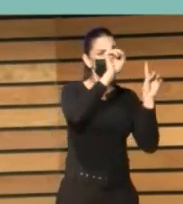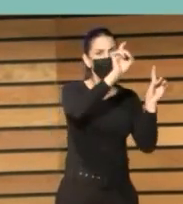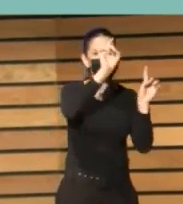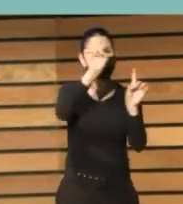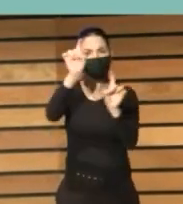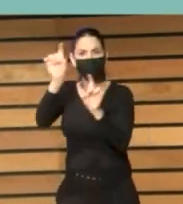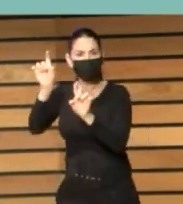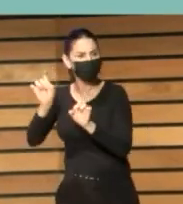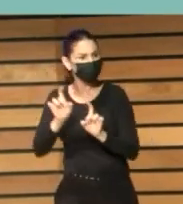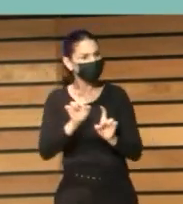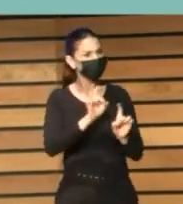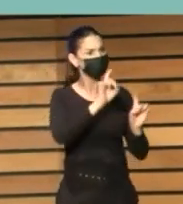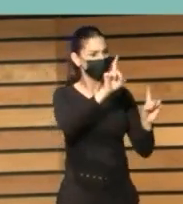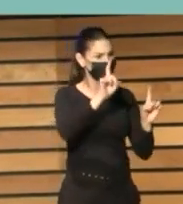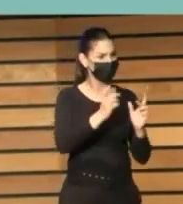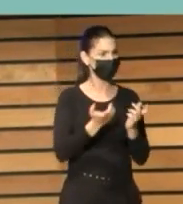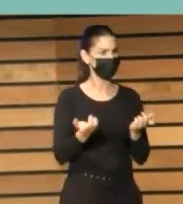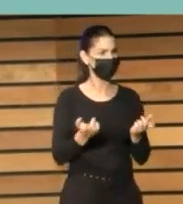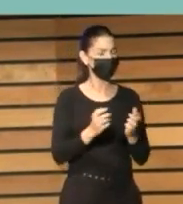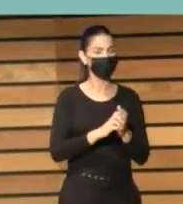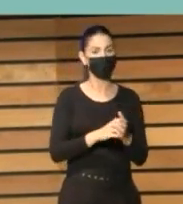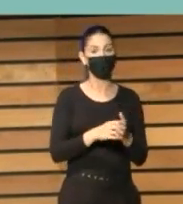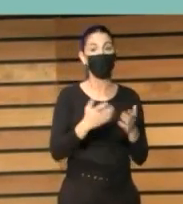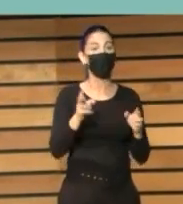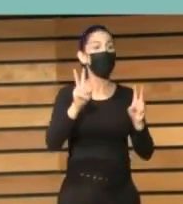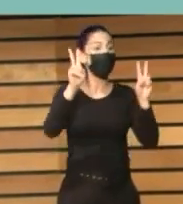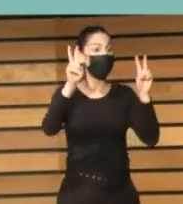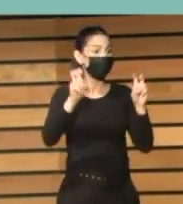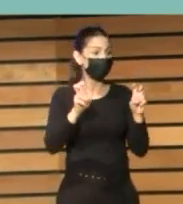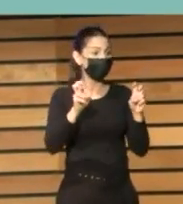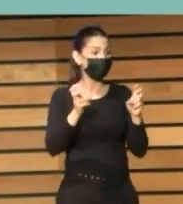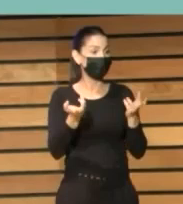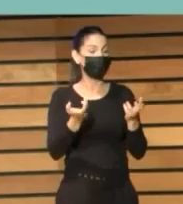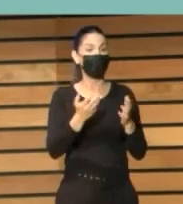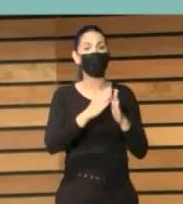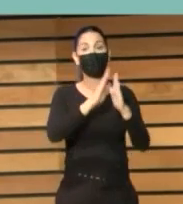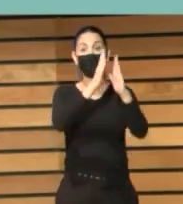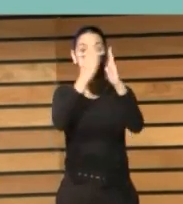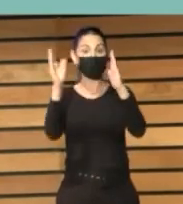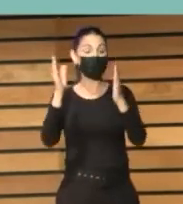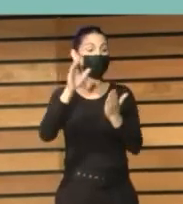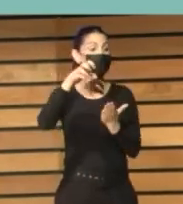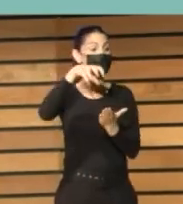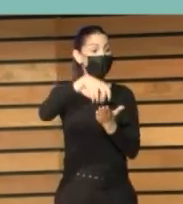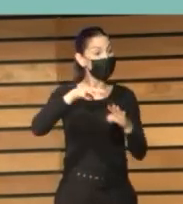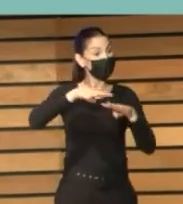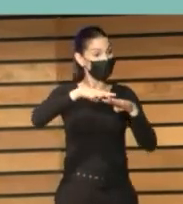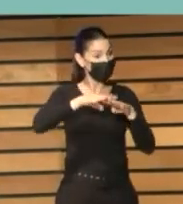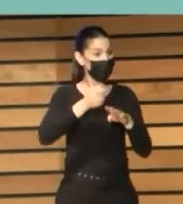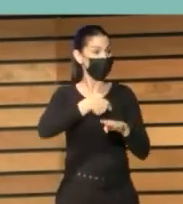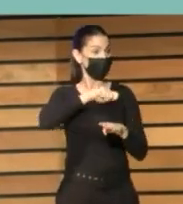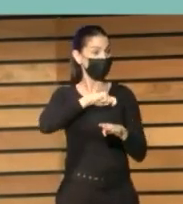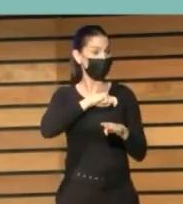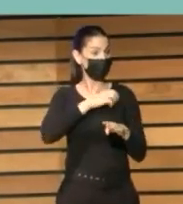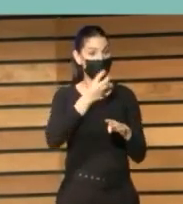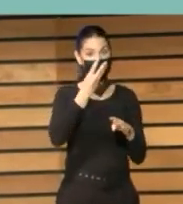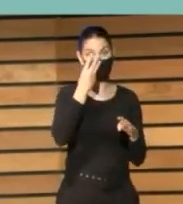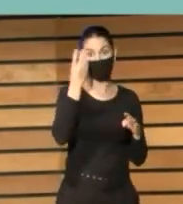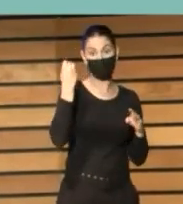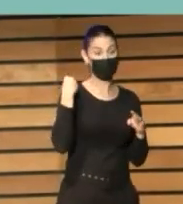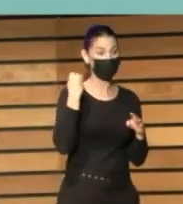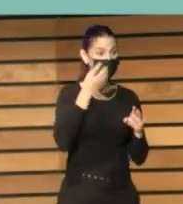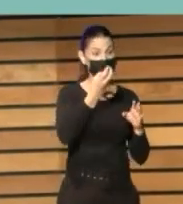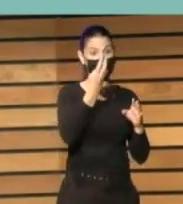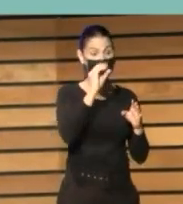tanto en el ámbito de las bibliotecas como, por ejemplo, en las redes españolas de telecentros en los últimos 30 años. Pero que aún